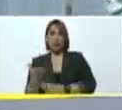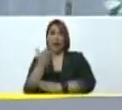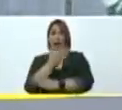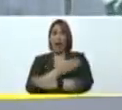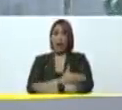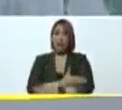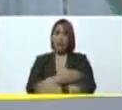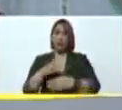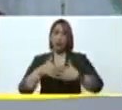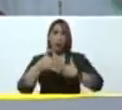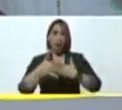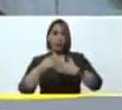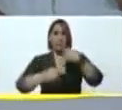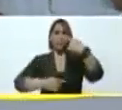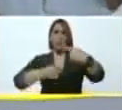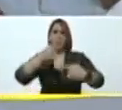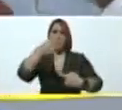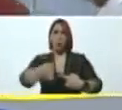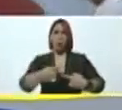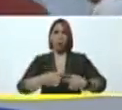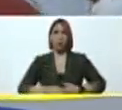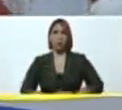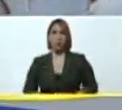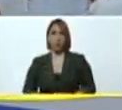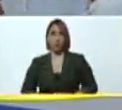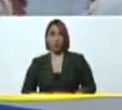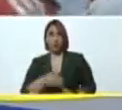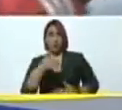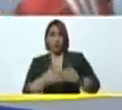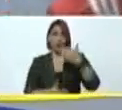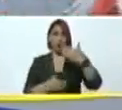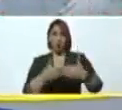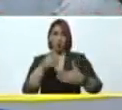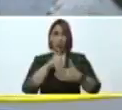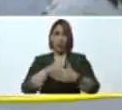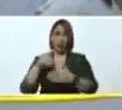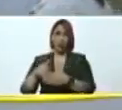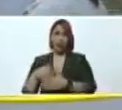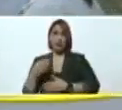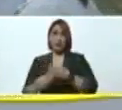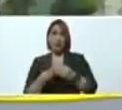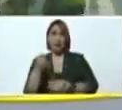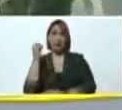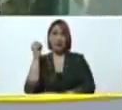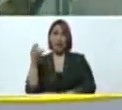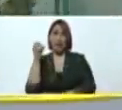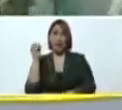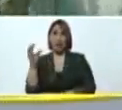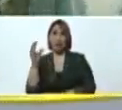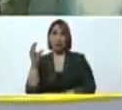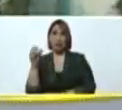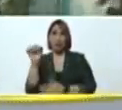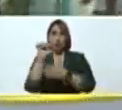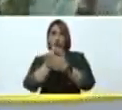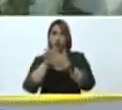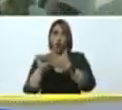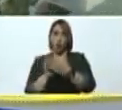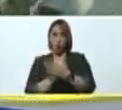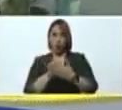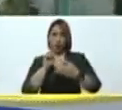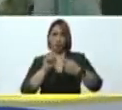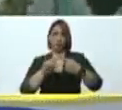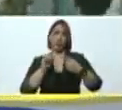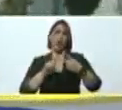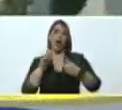antes, durante y después del proceso electoral. Se hacen auditorías de software, se hacen